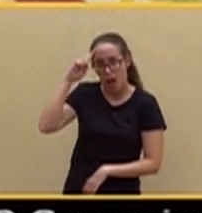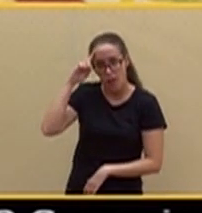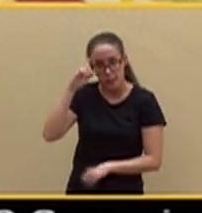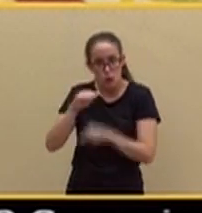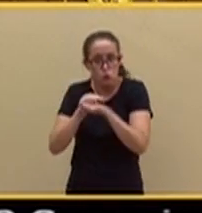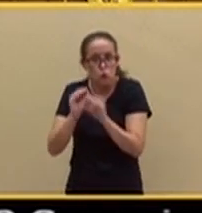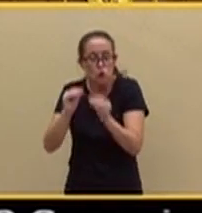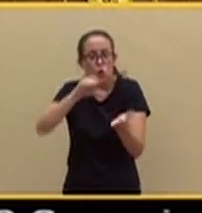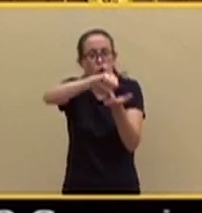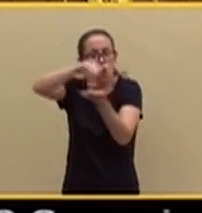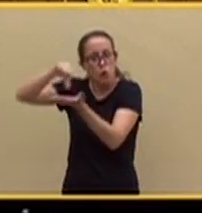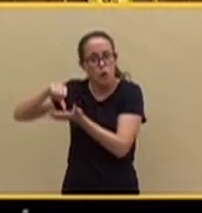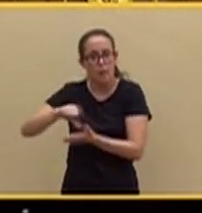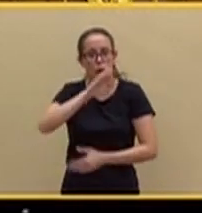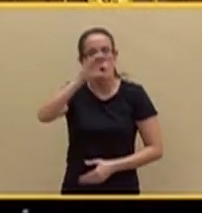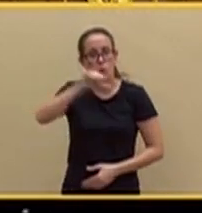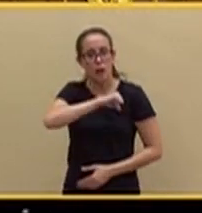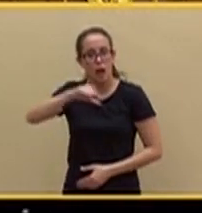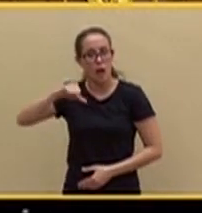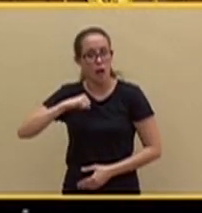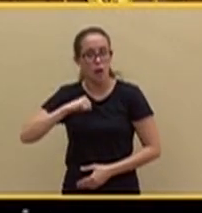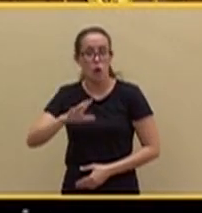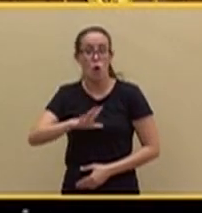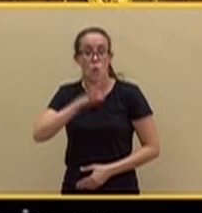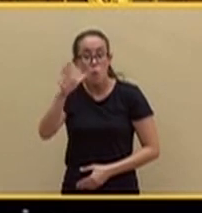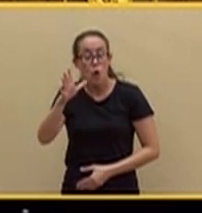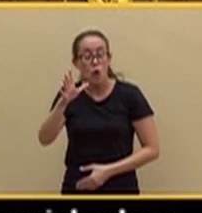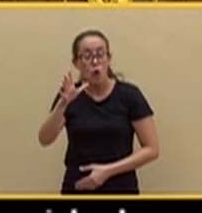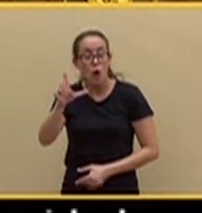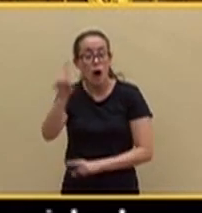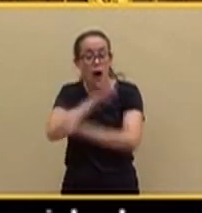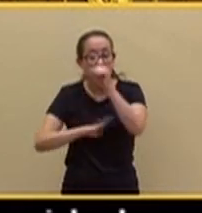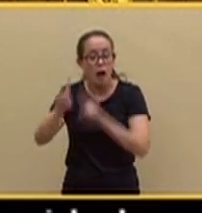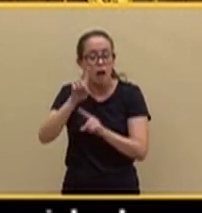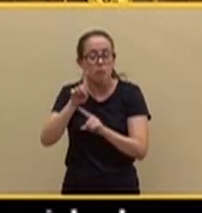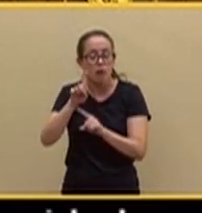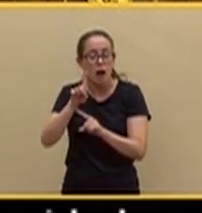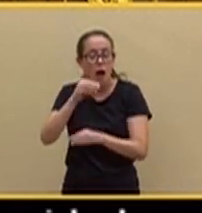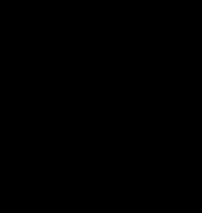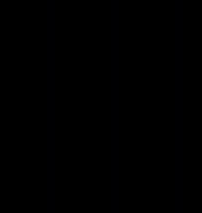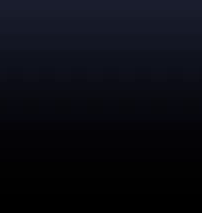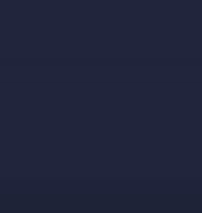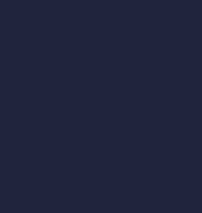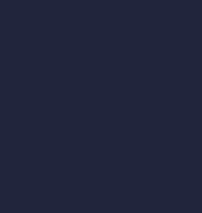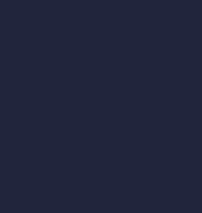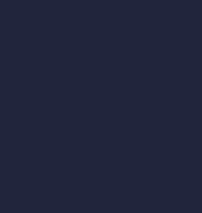comunidades autónomas como consecuencia de que han puesto un cordón sanitario a un partido constitucionalista como el Partido Socialista.